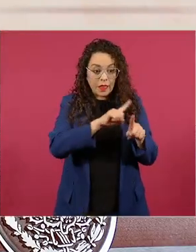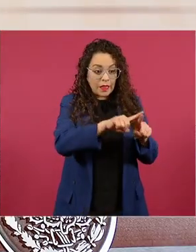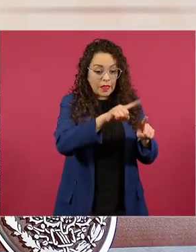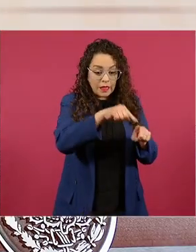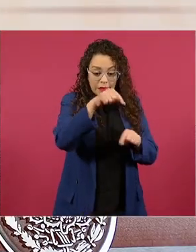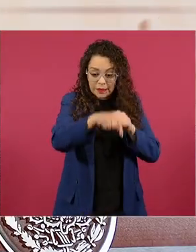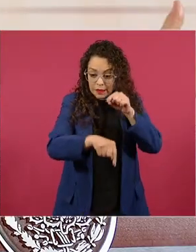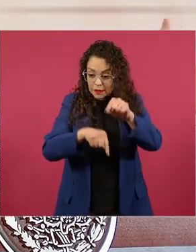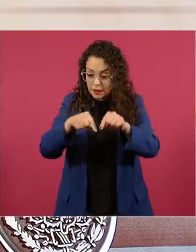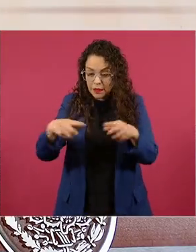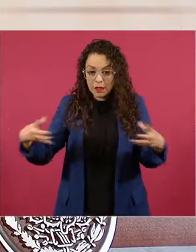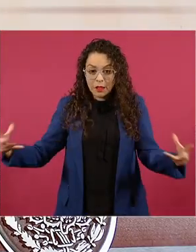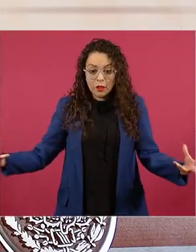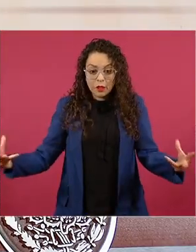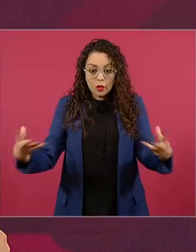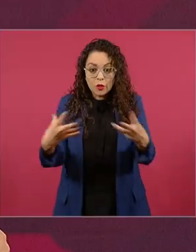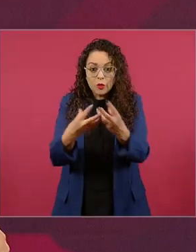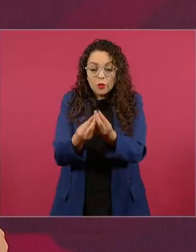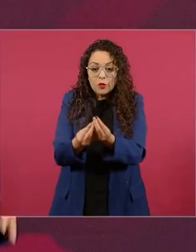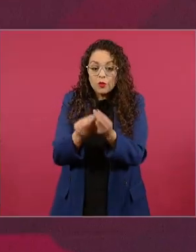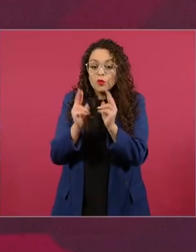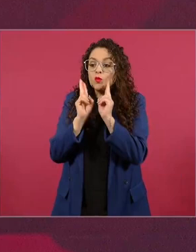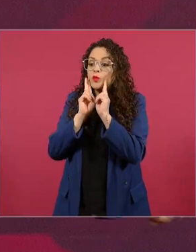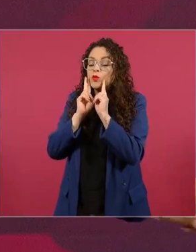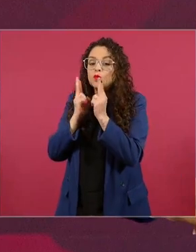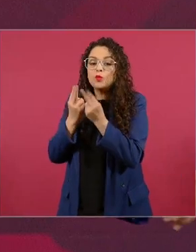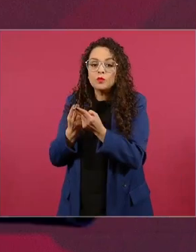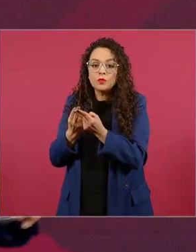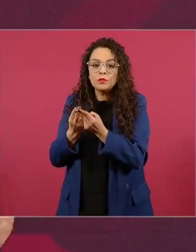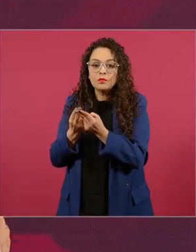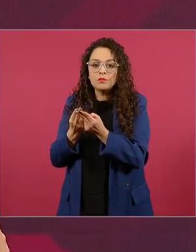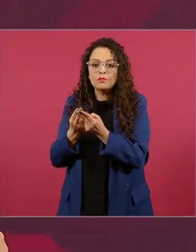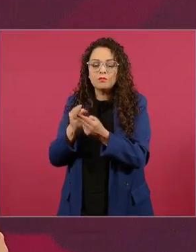y ganamos por el pueblo